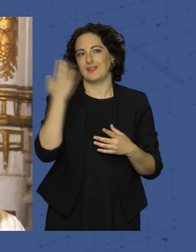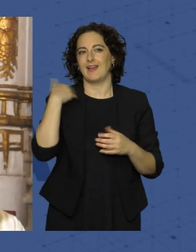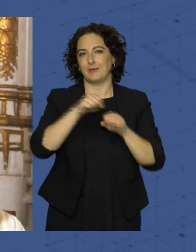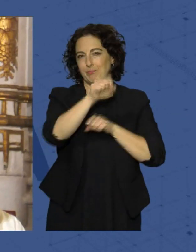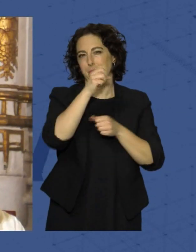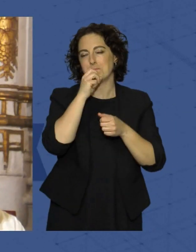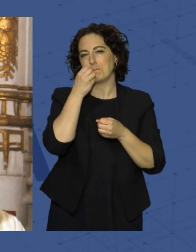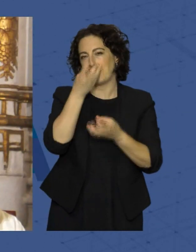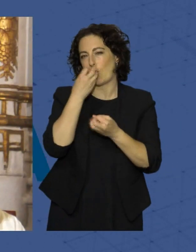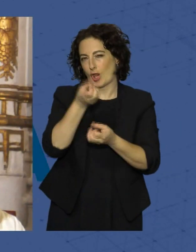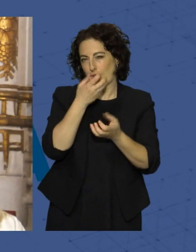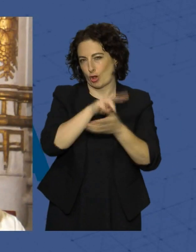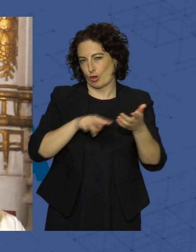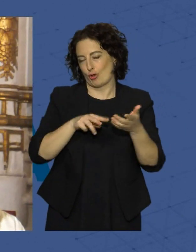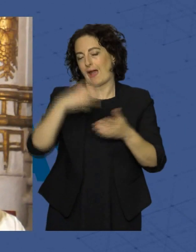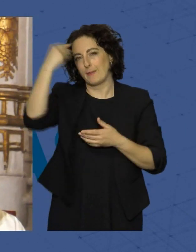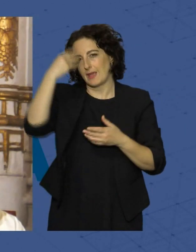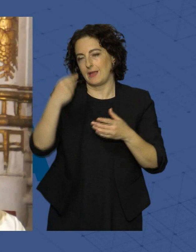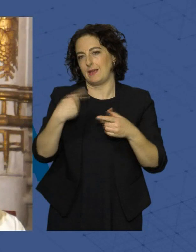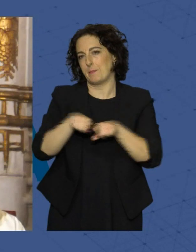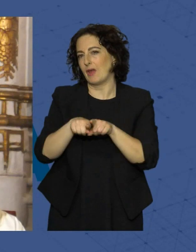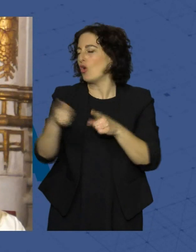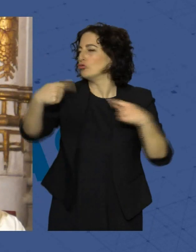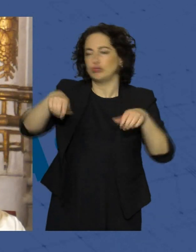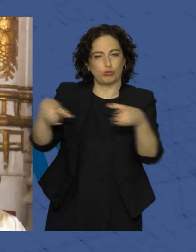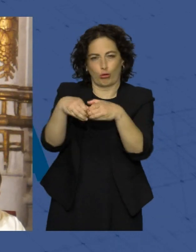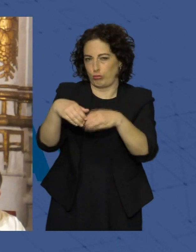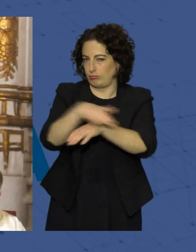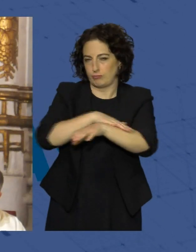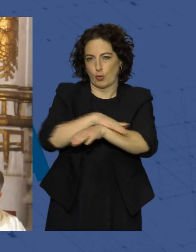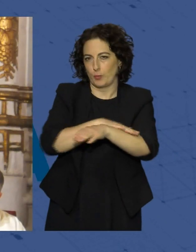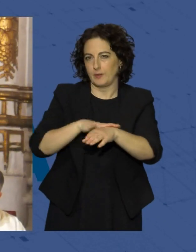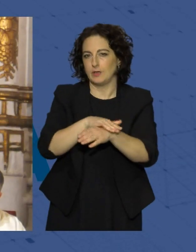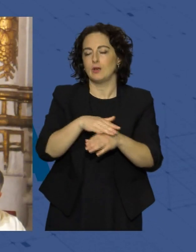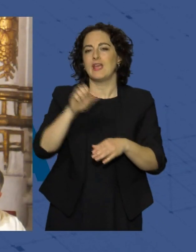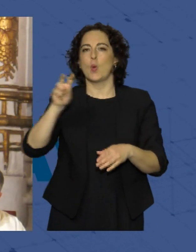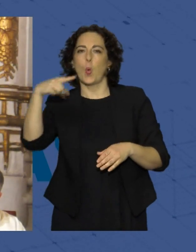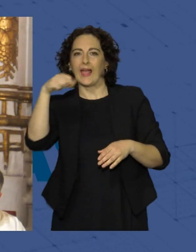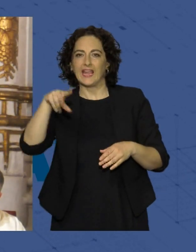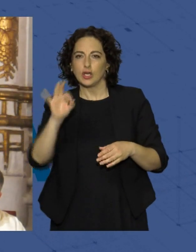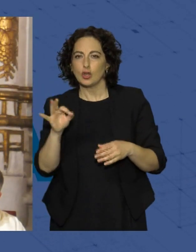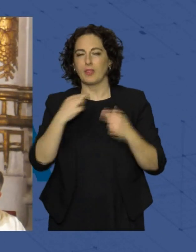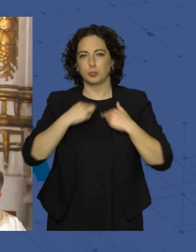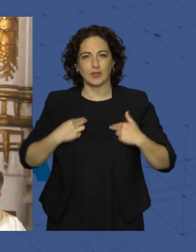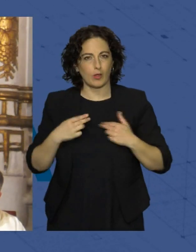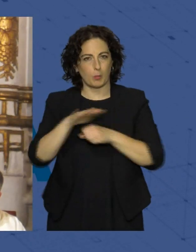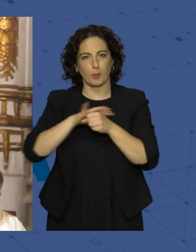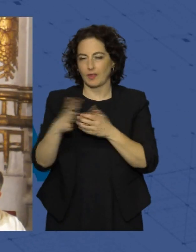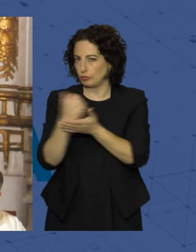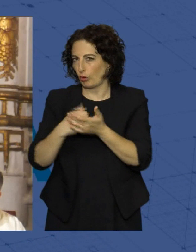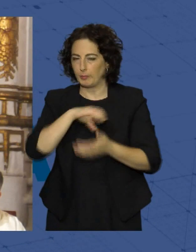Javier, hermano nuestro, Mati, toda la corporación, el amigo Eugenio, los demás diputados provinciales, por